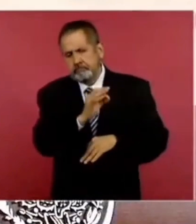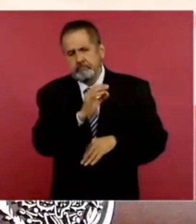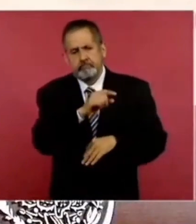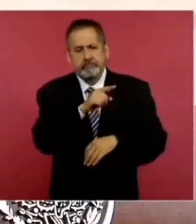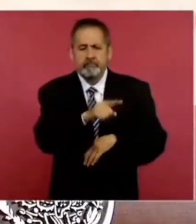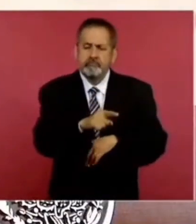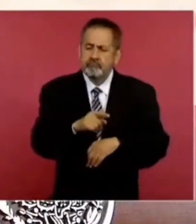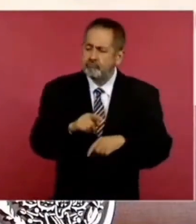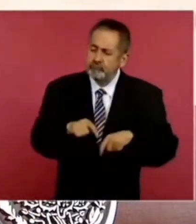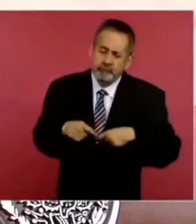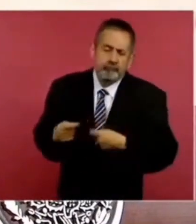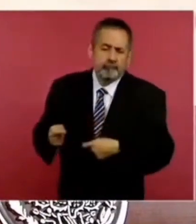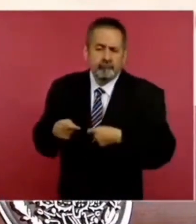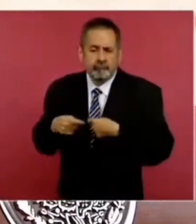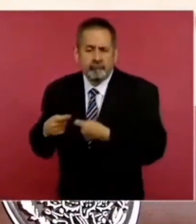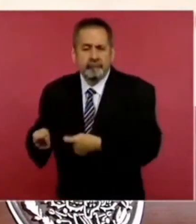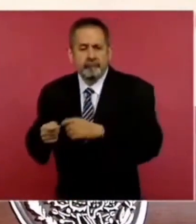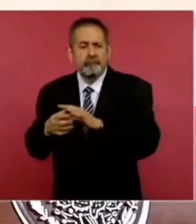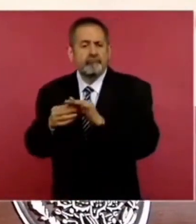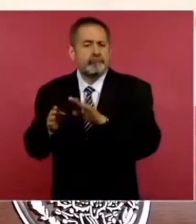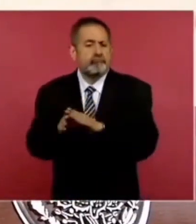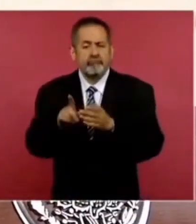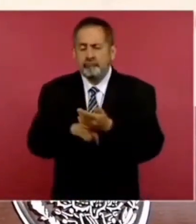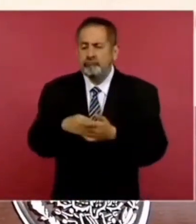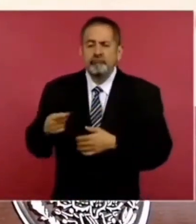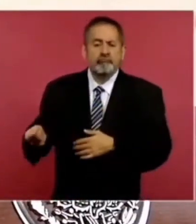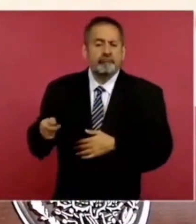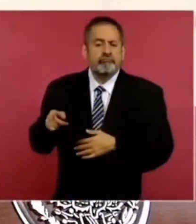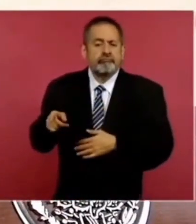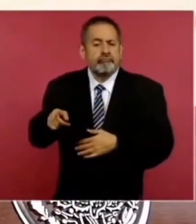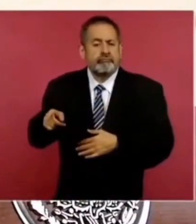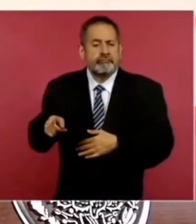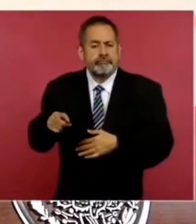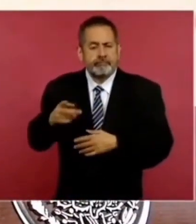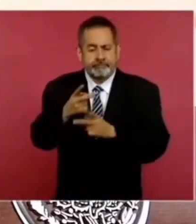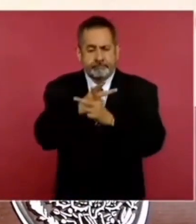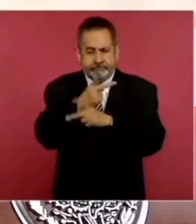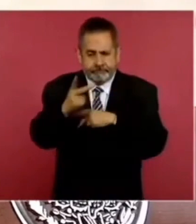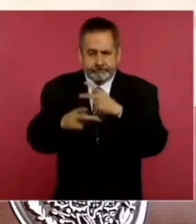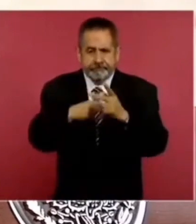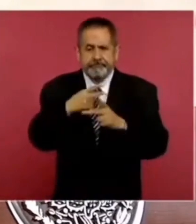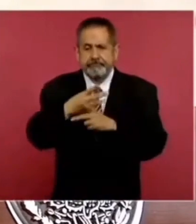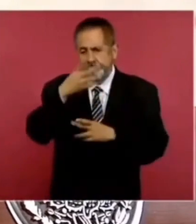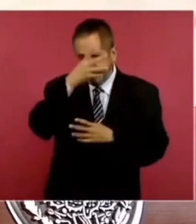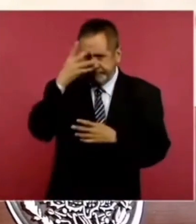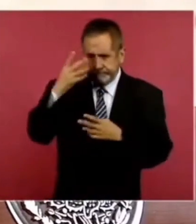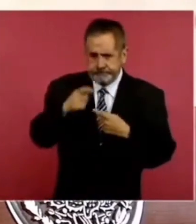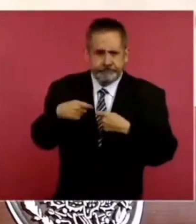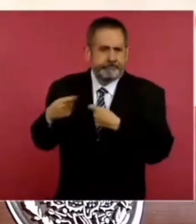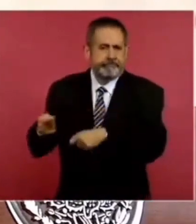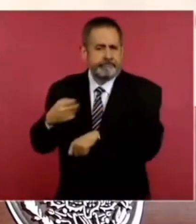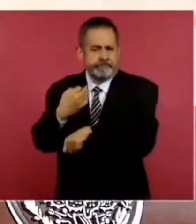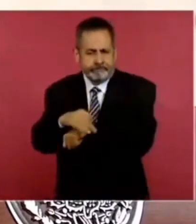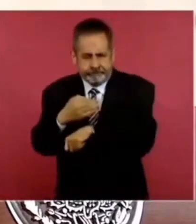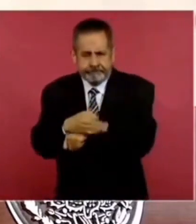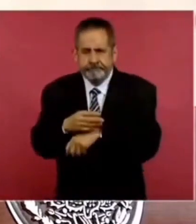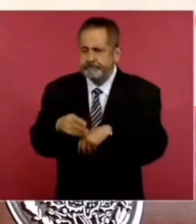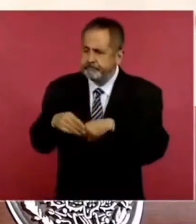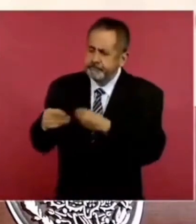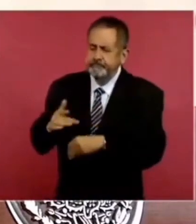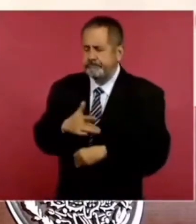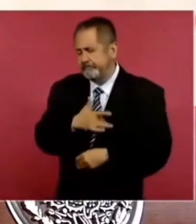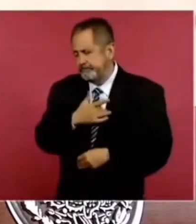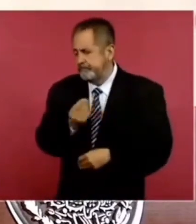estén entregando estos pasaportes, estas visas temporales, humanitarias,